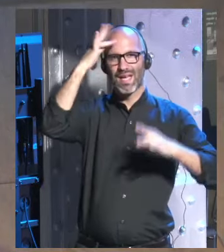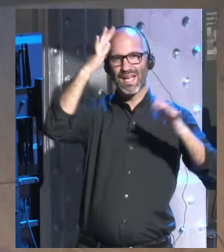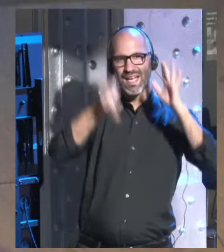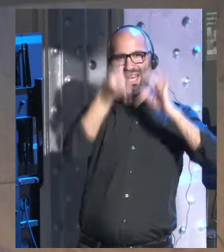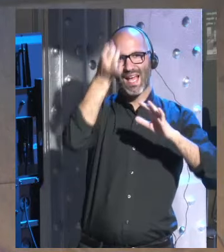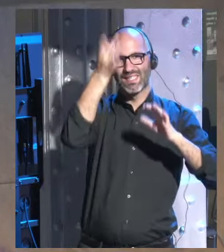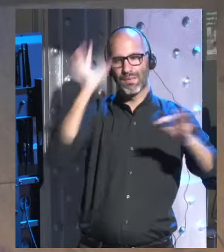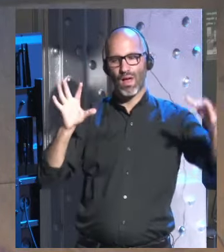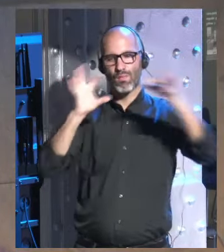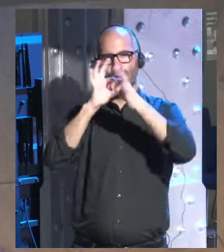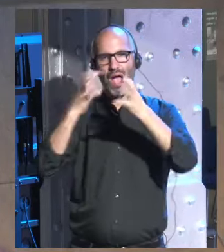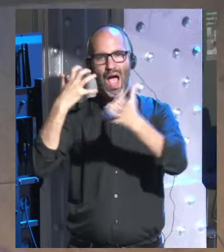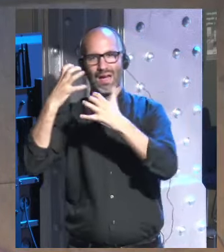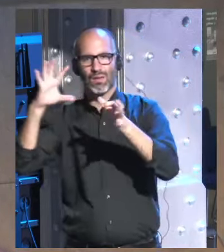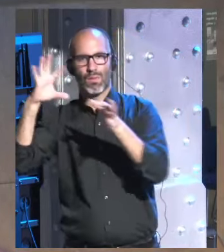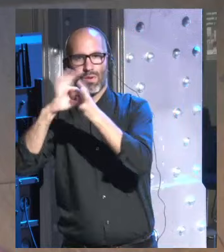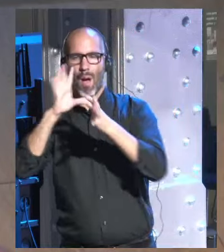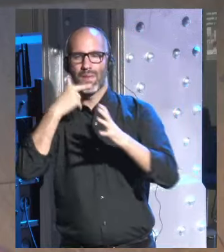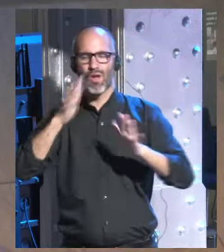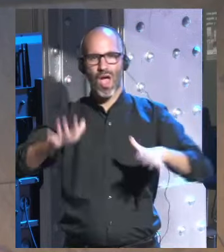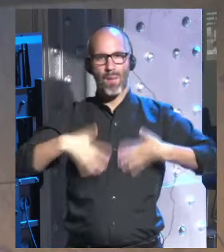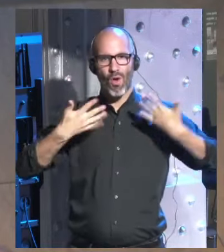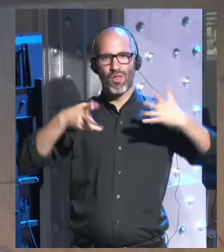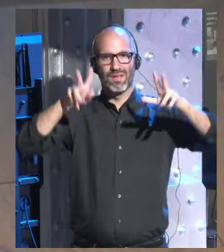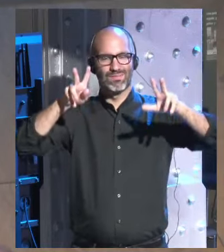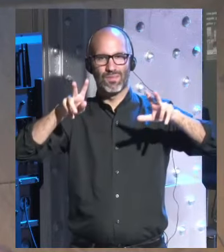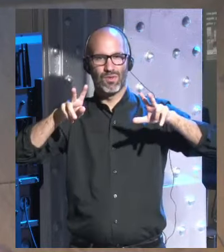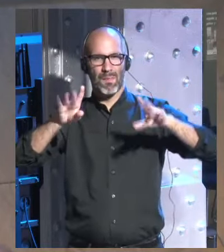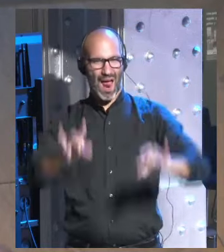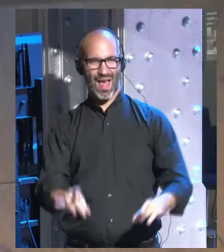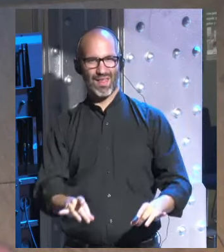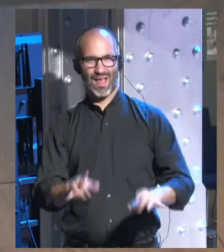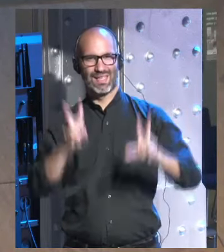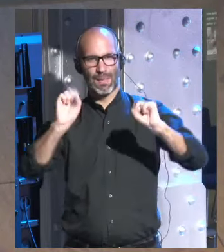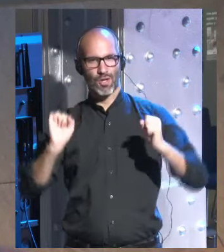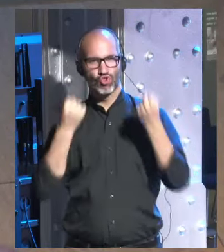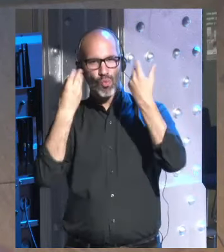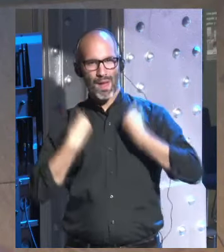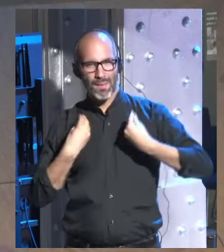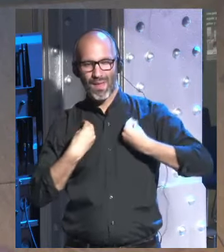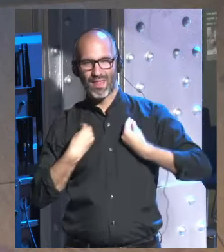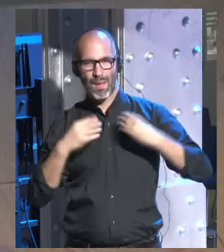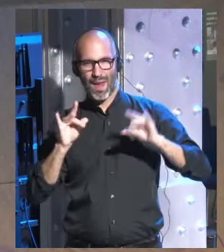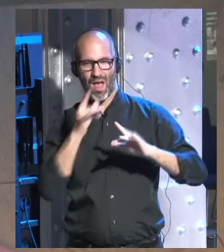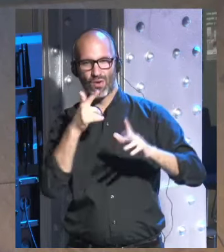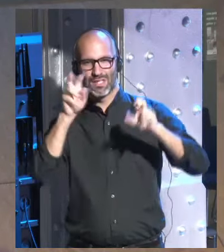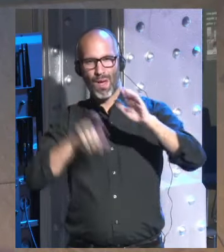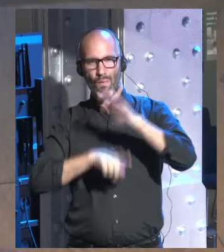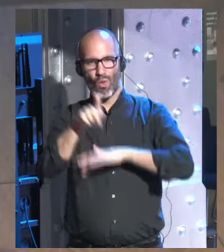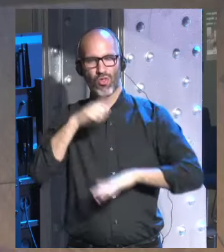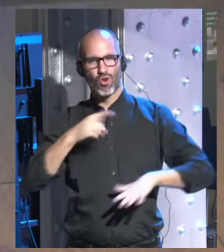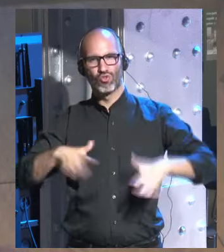y con el arte pero las emociones no valen para nada en términos digamos de supervivencia o en términos de evolución